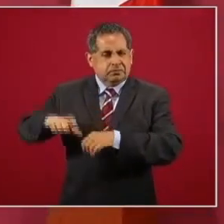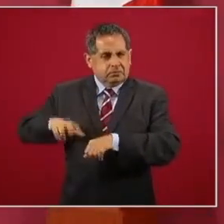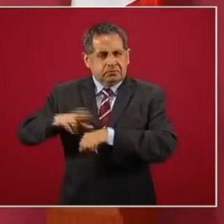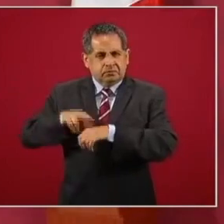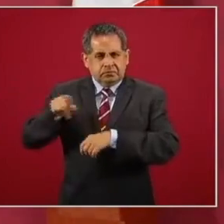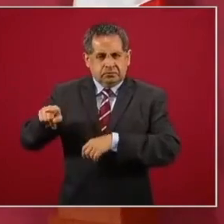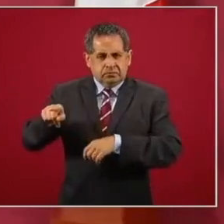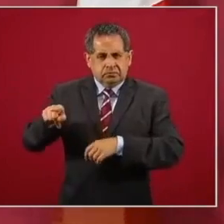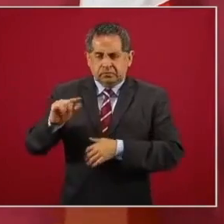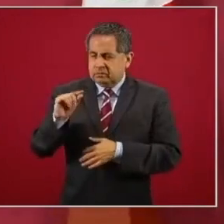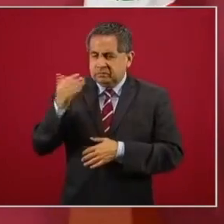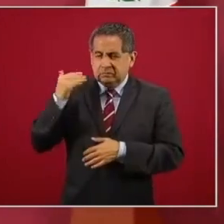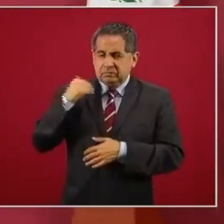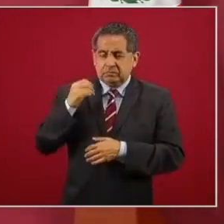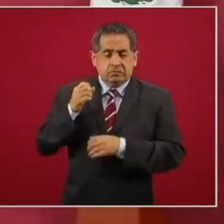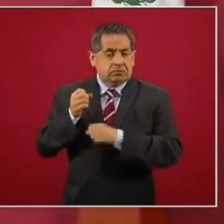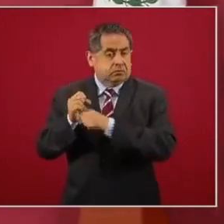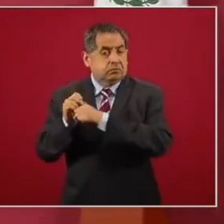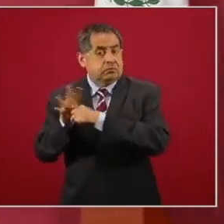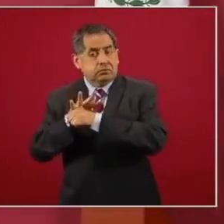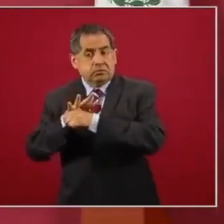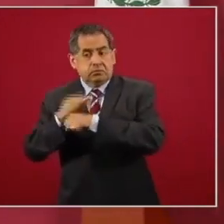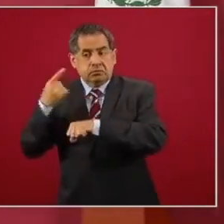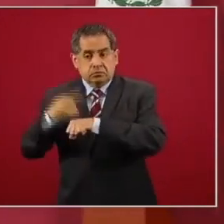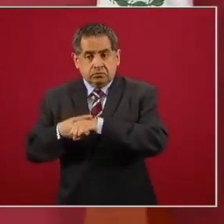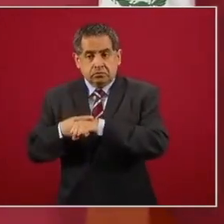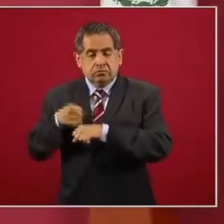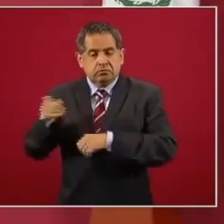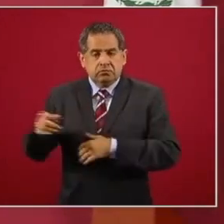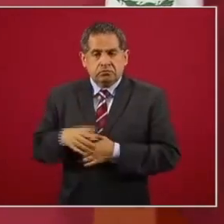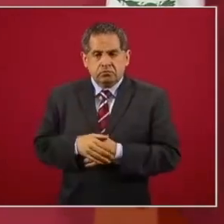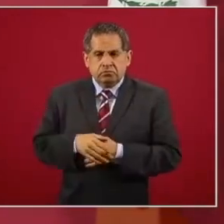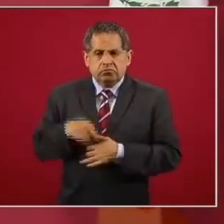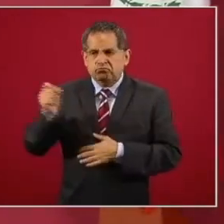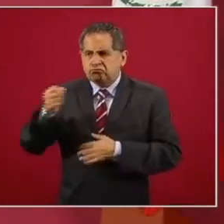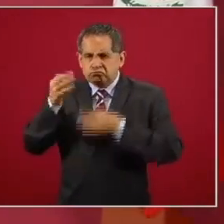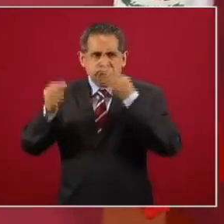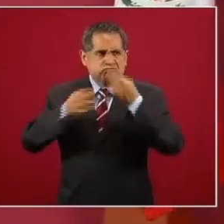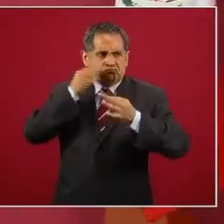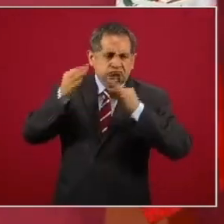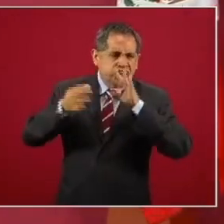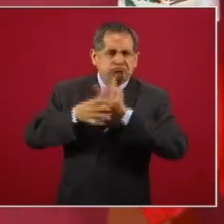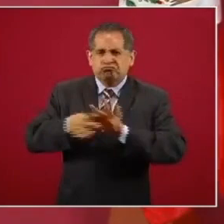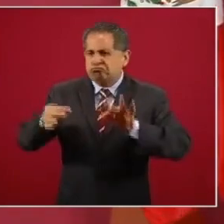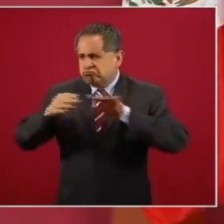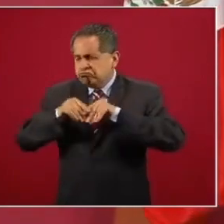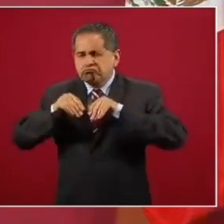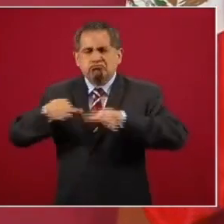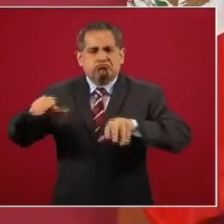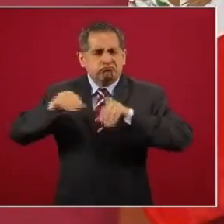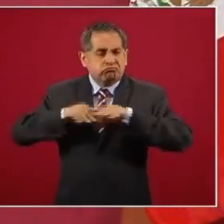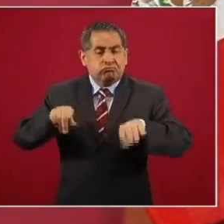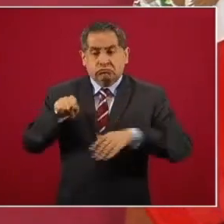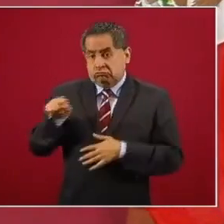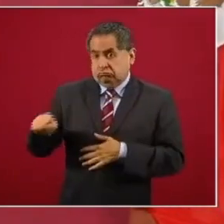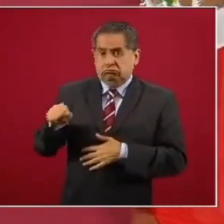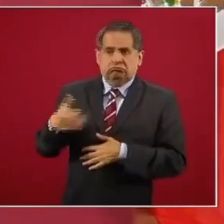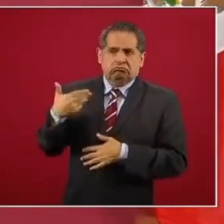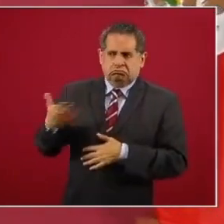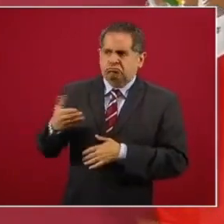del COVID y tiene una campaña en ese sentido